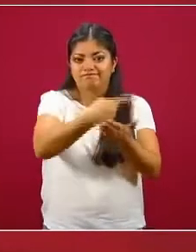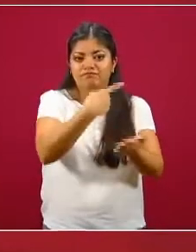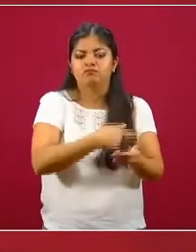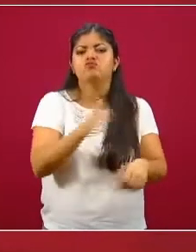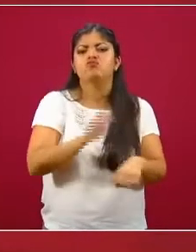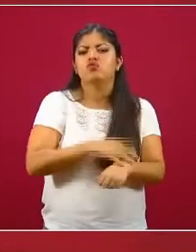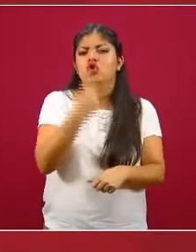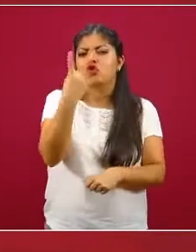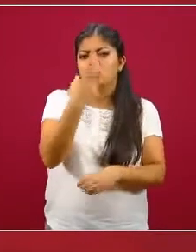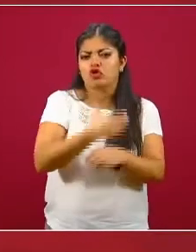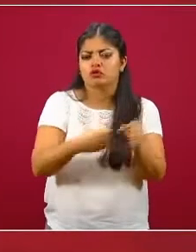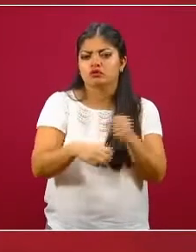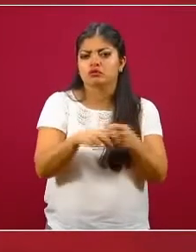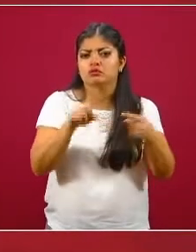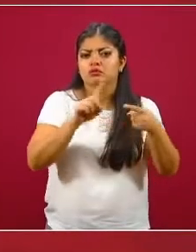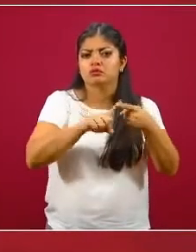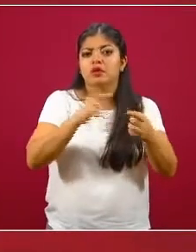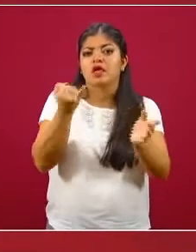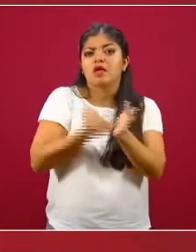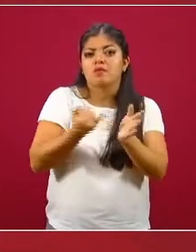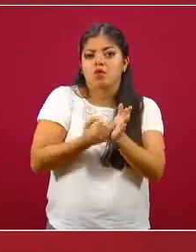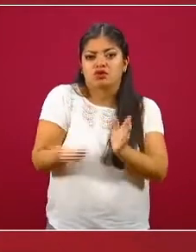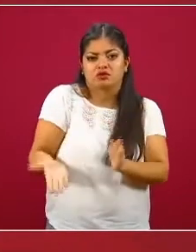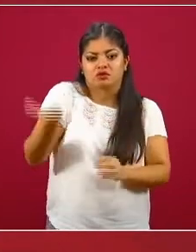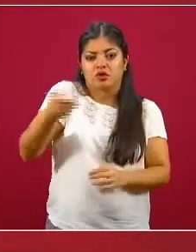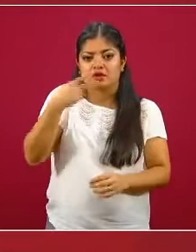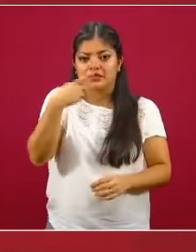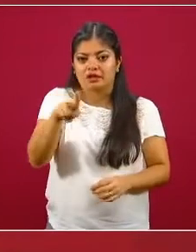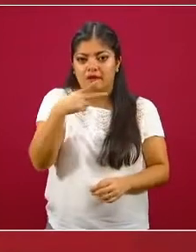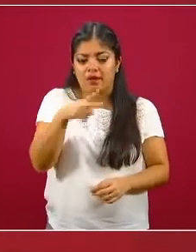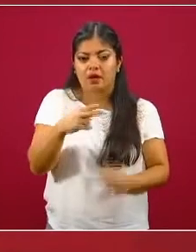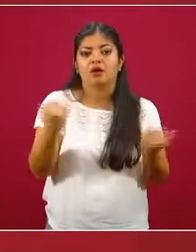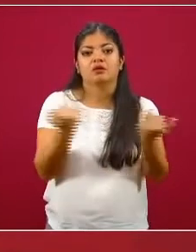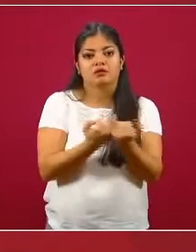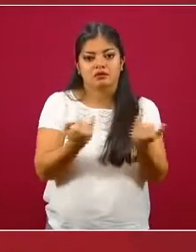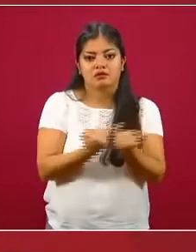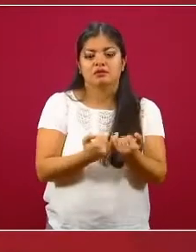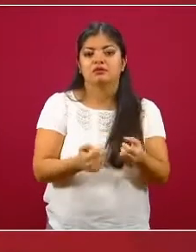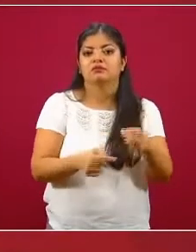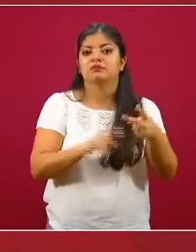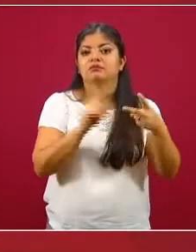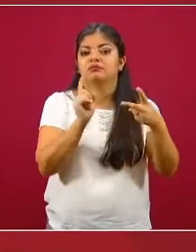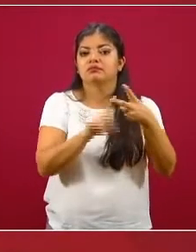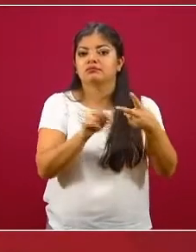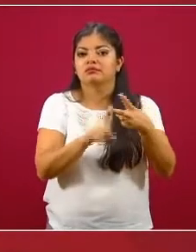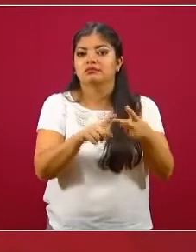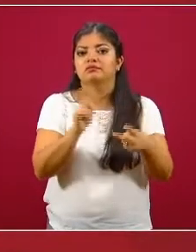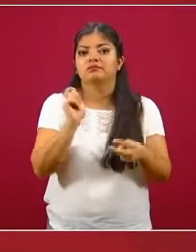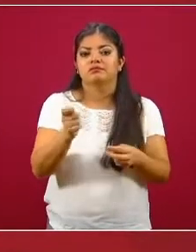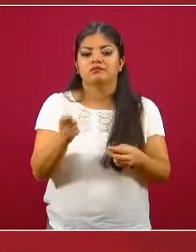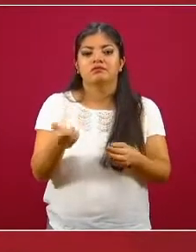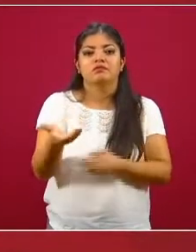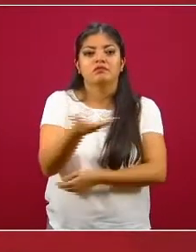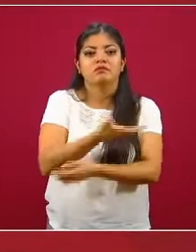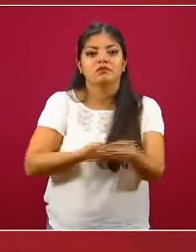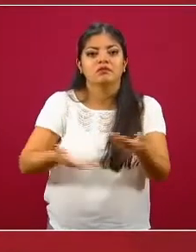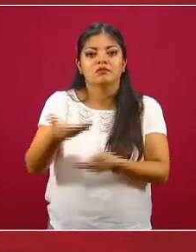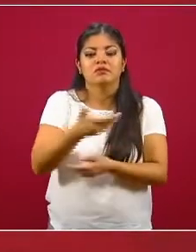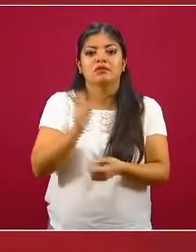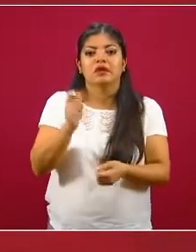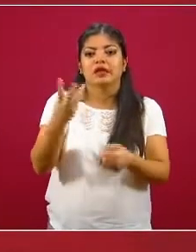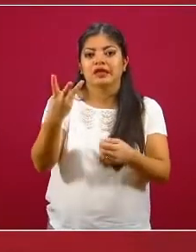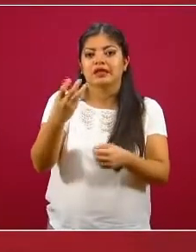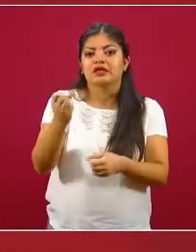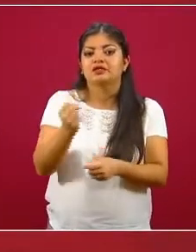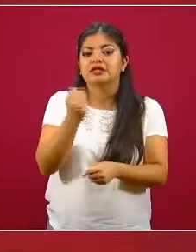por dos grandes hitos. El aumento al impuesto del tabaco y el resultado de la destacada colaboración entre funcionarios de estas